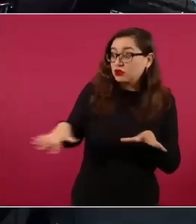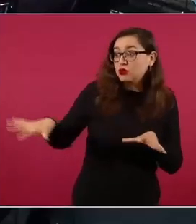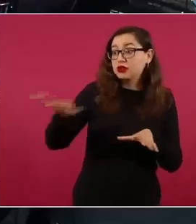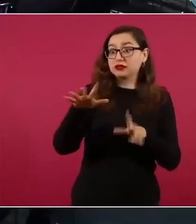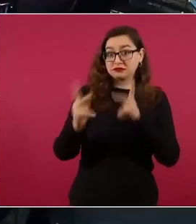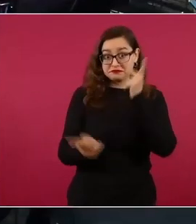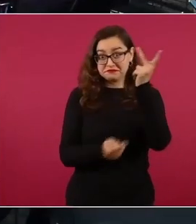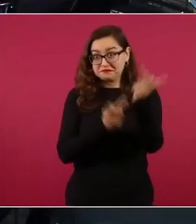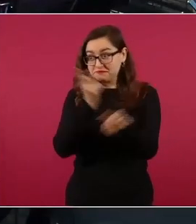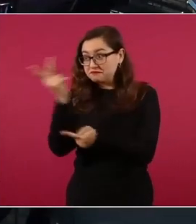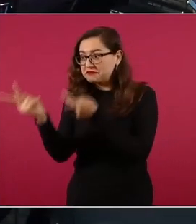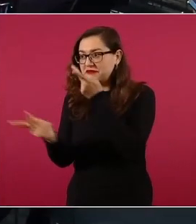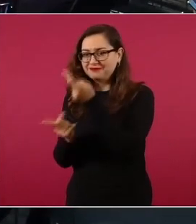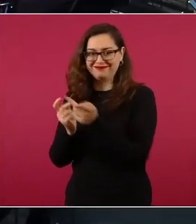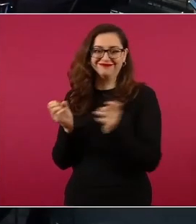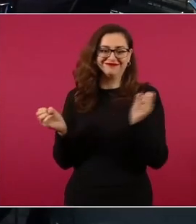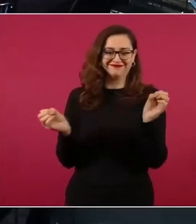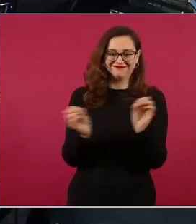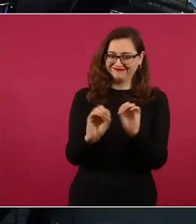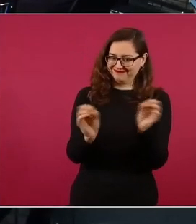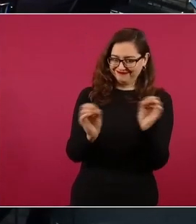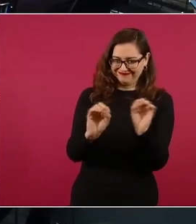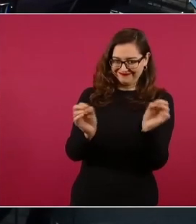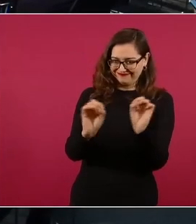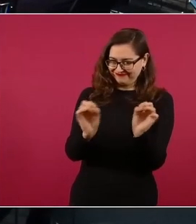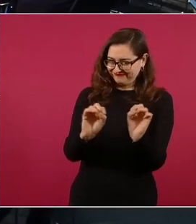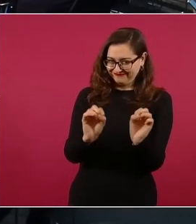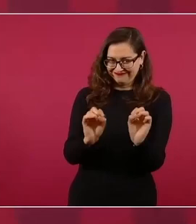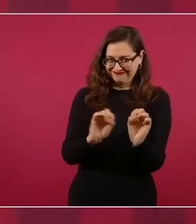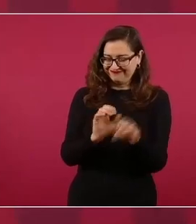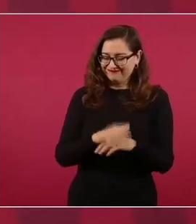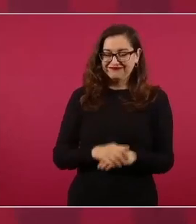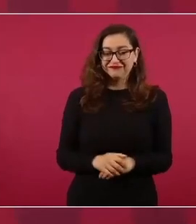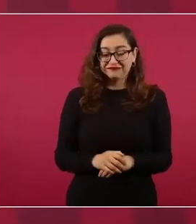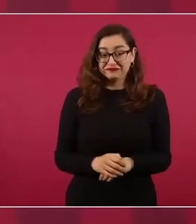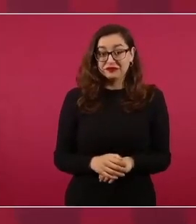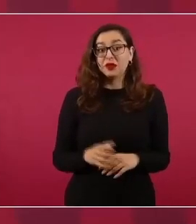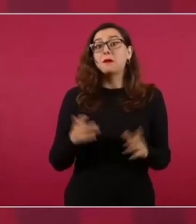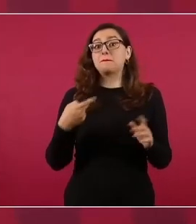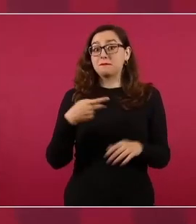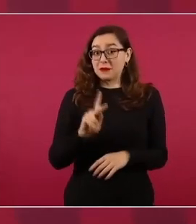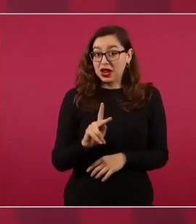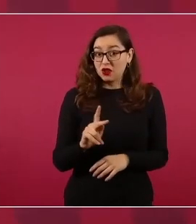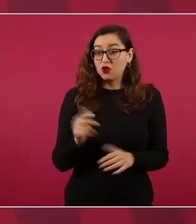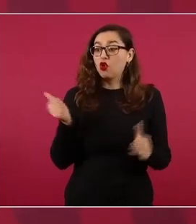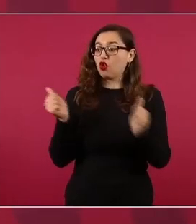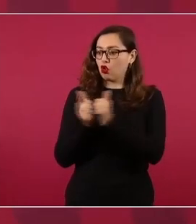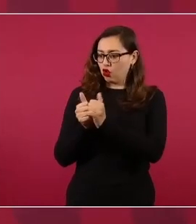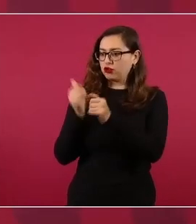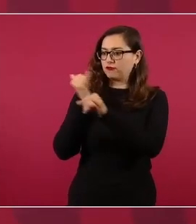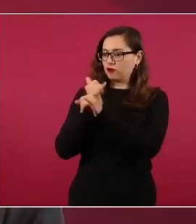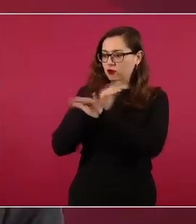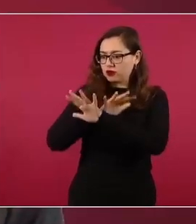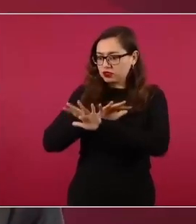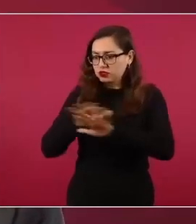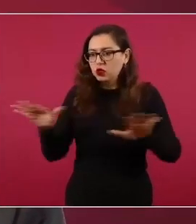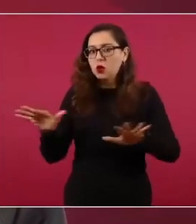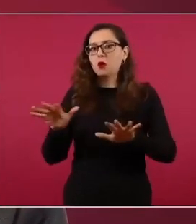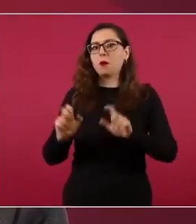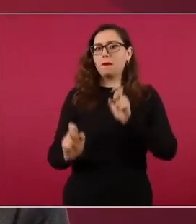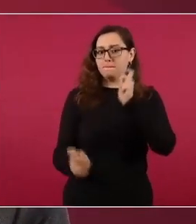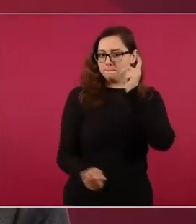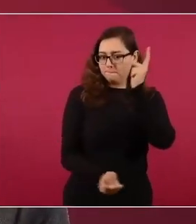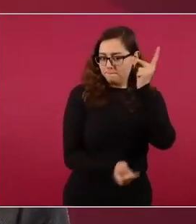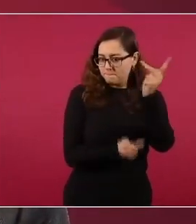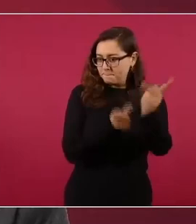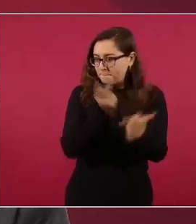y si se lleva a cabo una encuesta, la mayoría, me dejo de